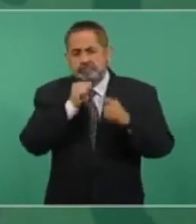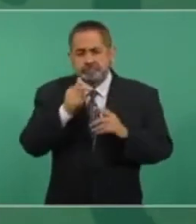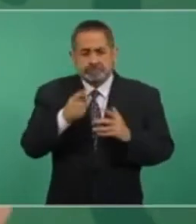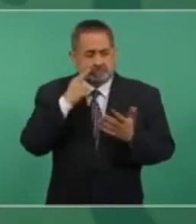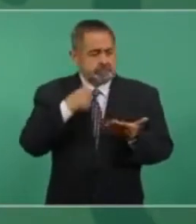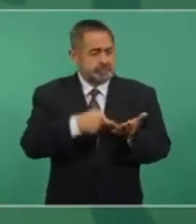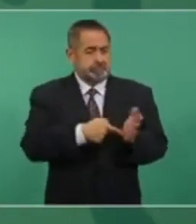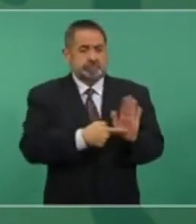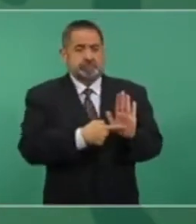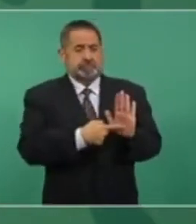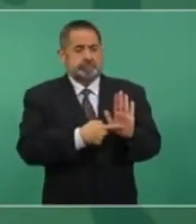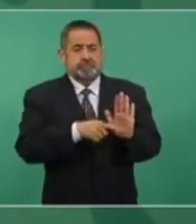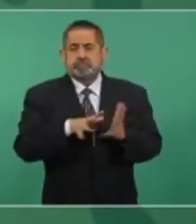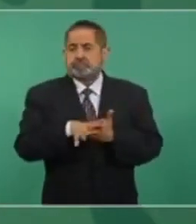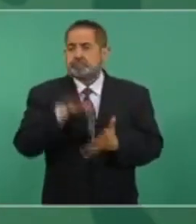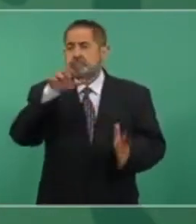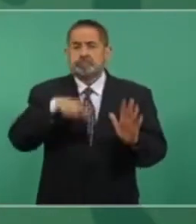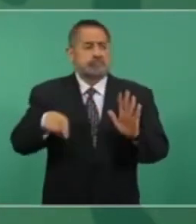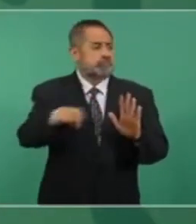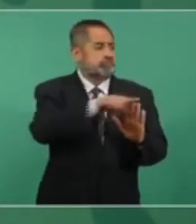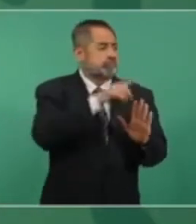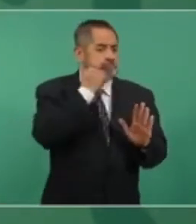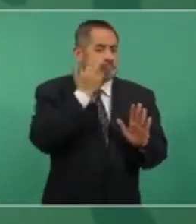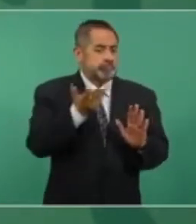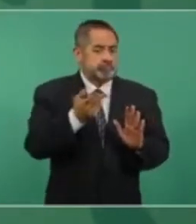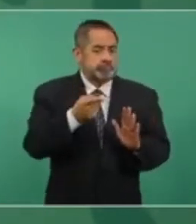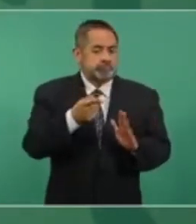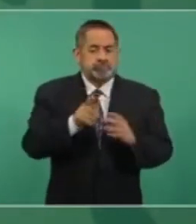pleitos,